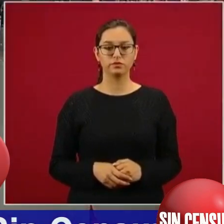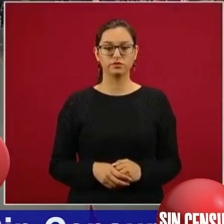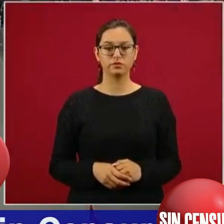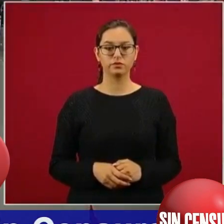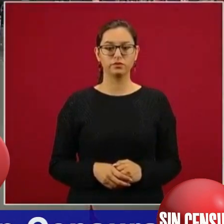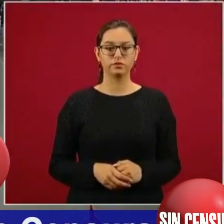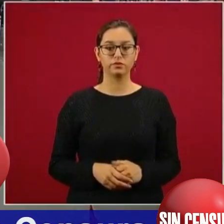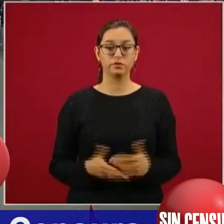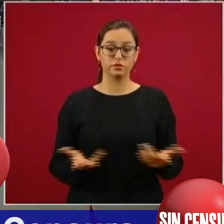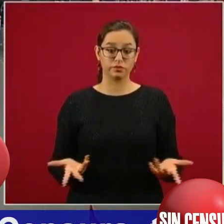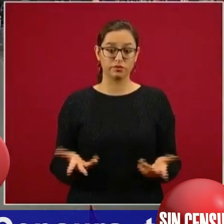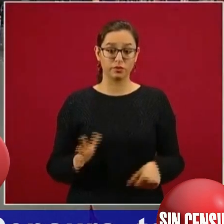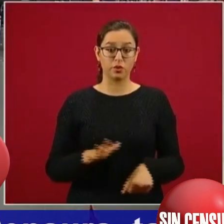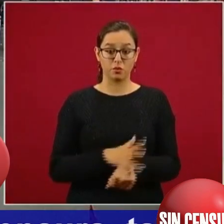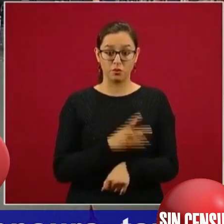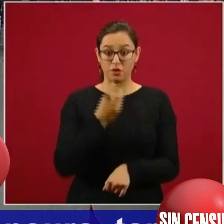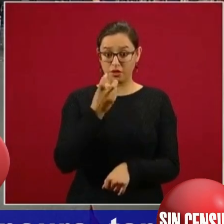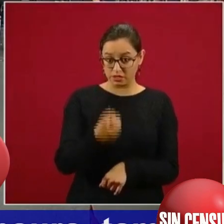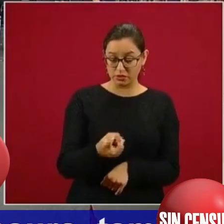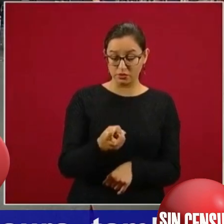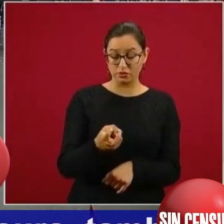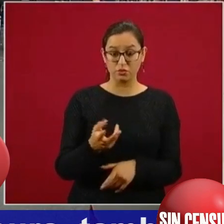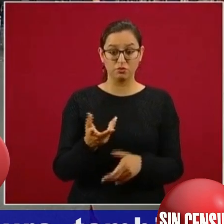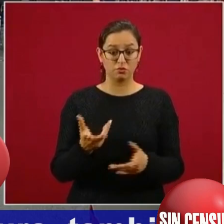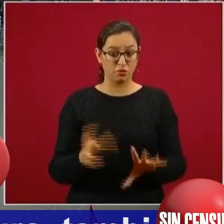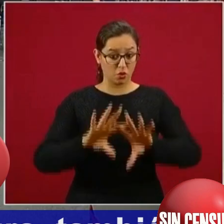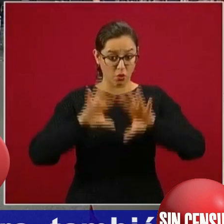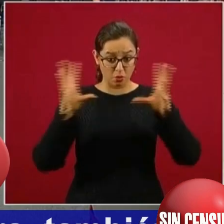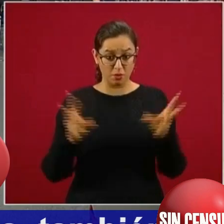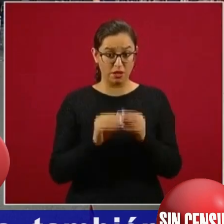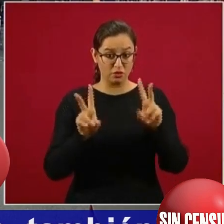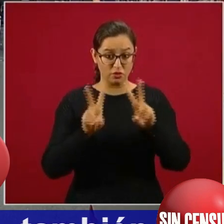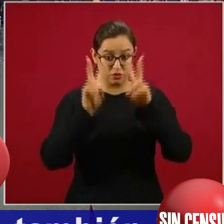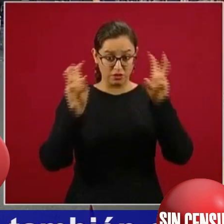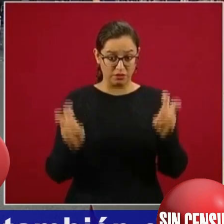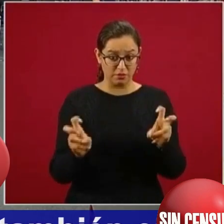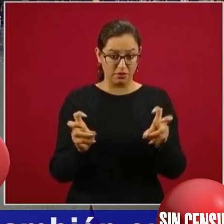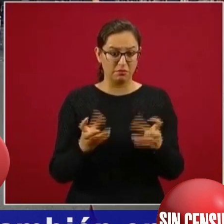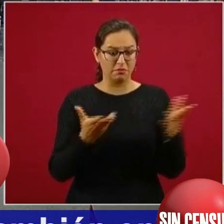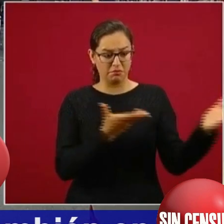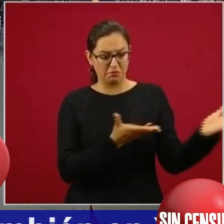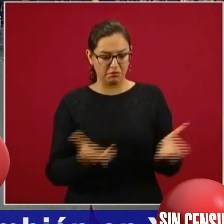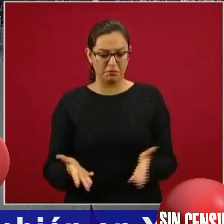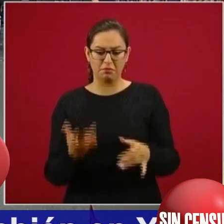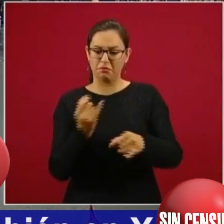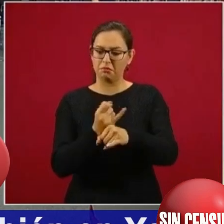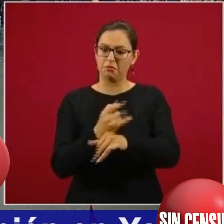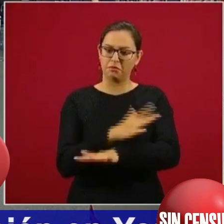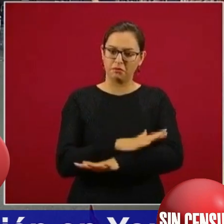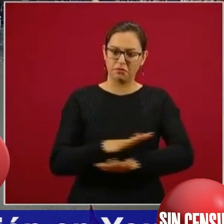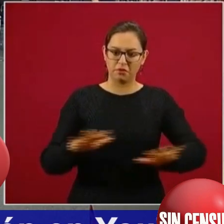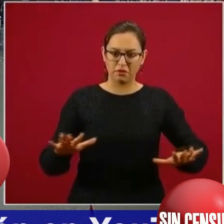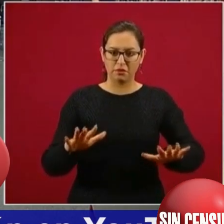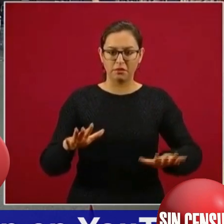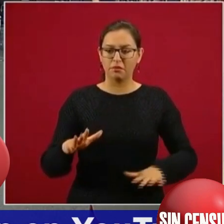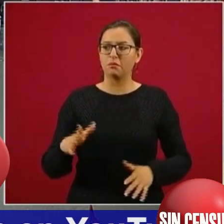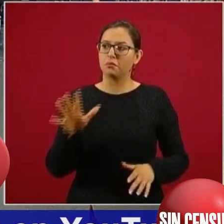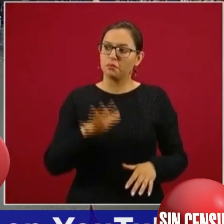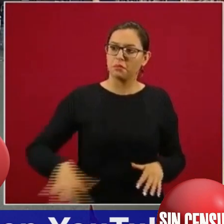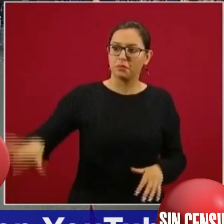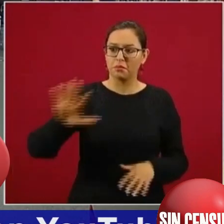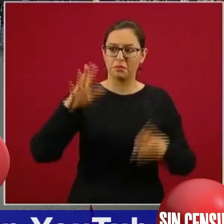informar sobre todo este tema con el propósito de que la gente de Morelos